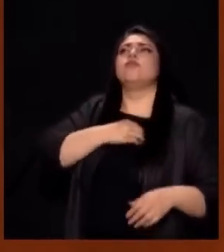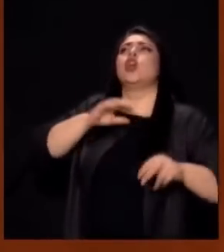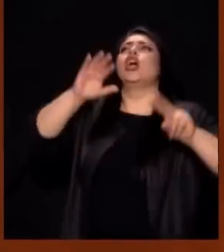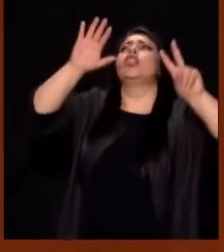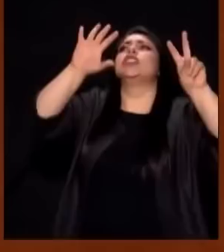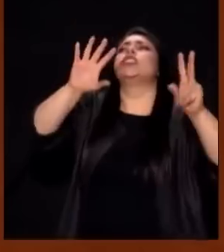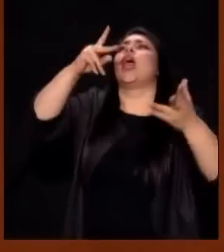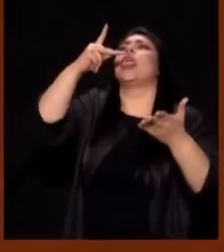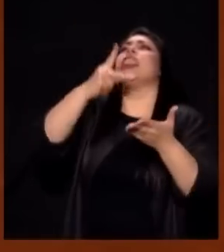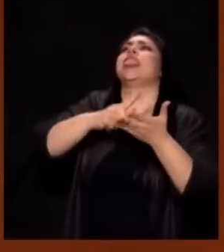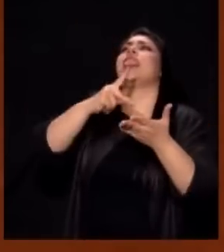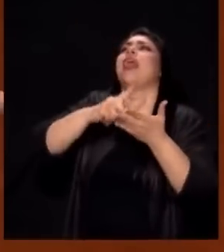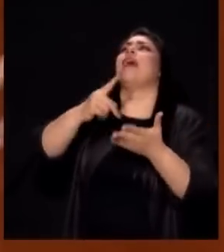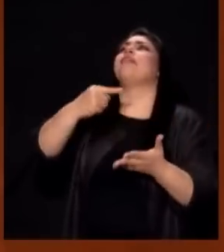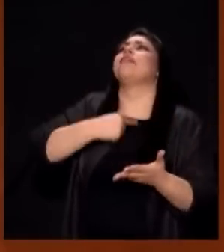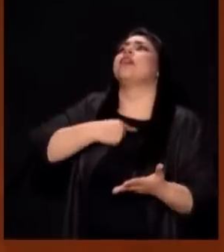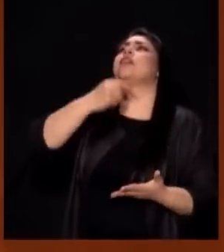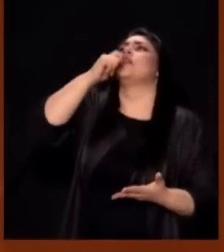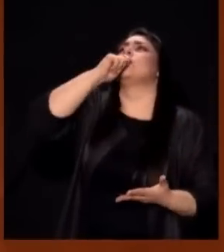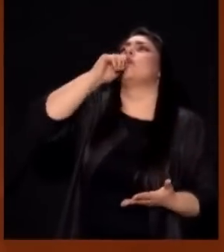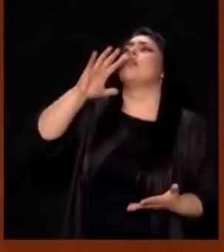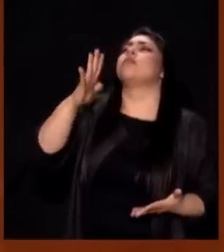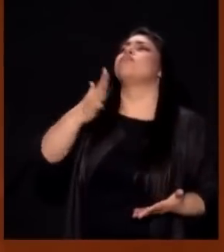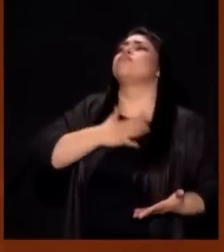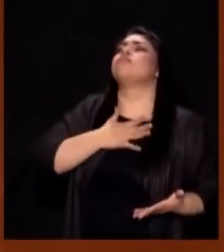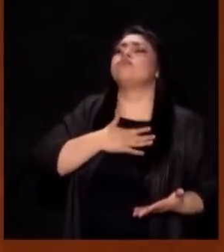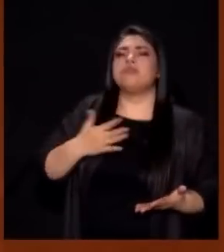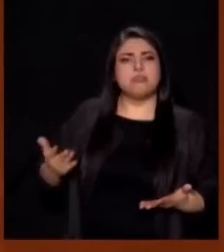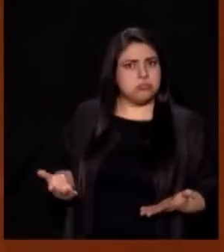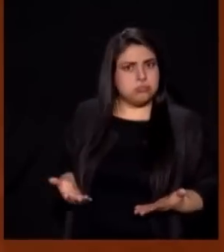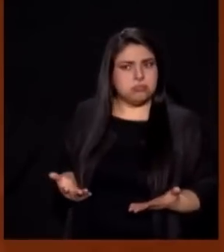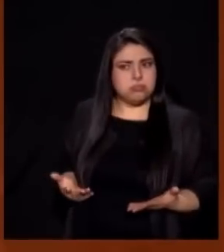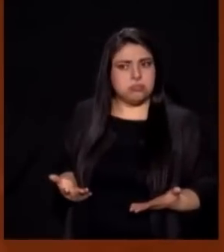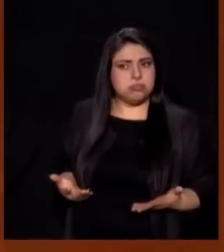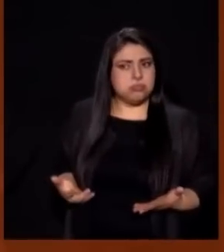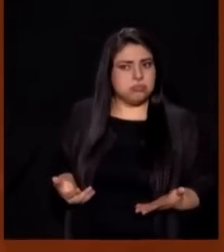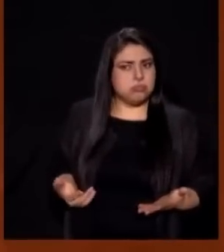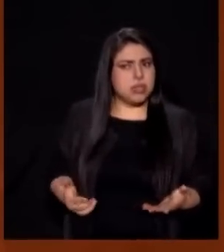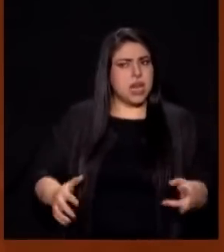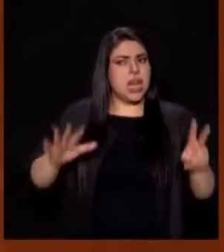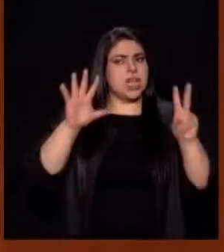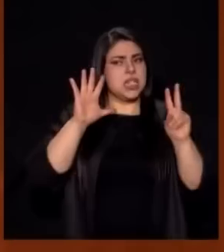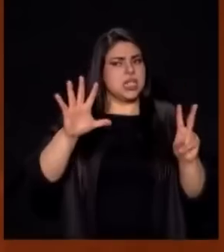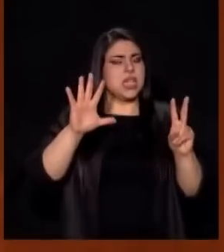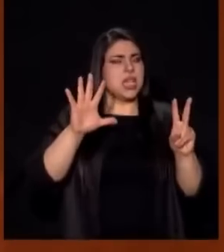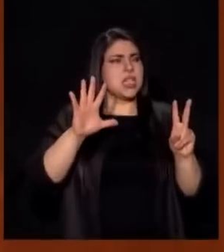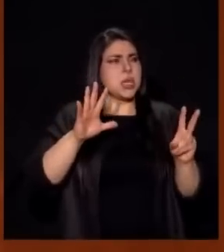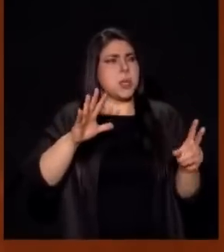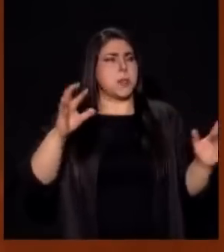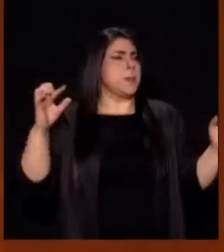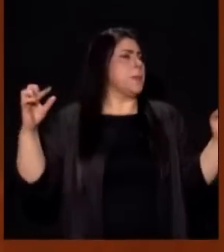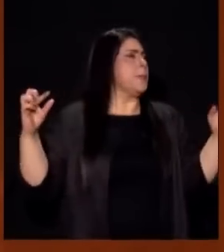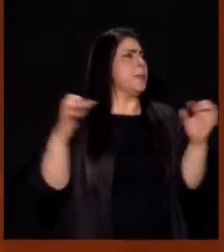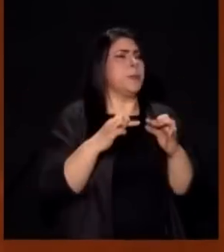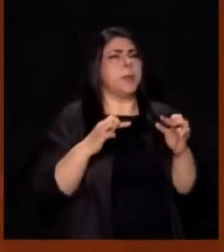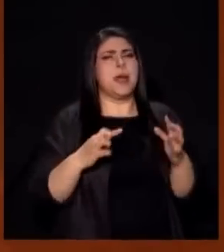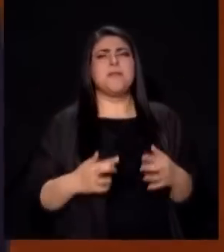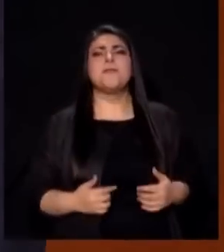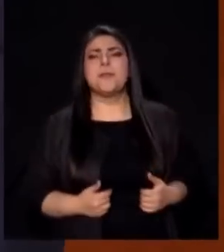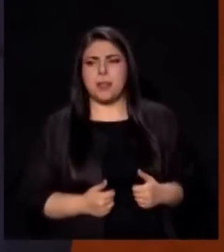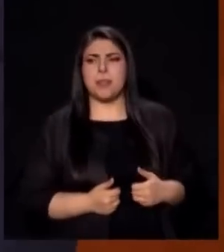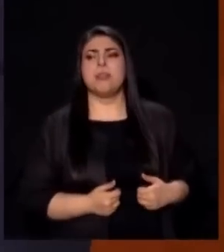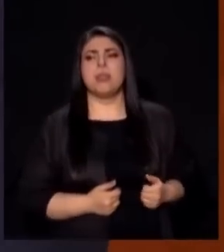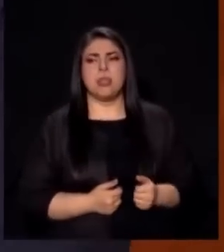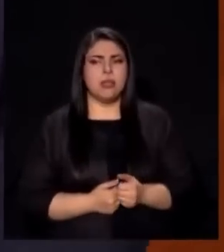Sete Es El Número Perfecto Ya Pasé Por El Tres Que Es Por La Trinidad El Siete Es El Número Perfecto Pero Entonces Como Es Una Empresa Doce Confirmaciones Porque